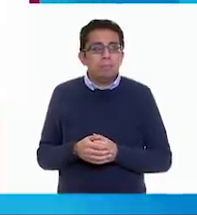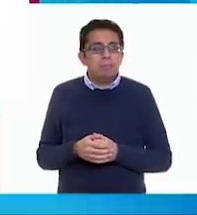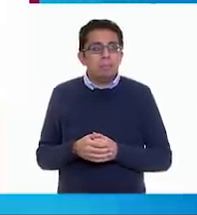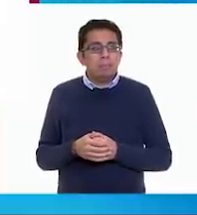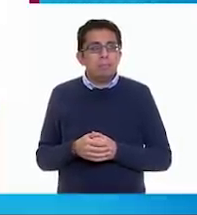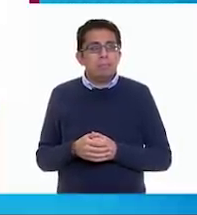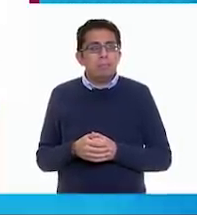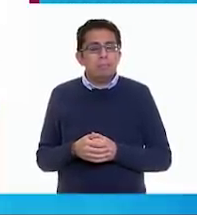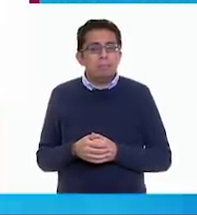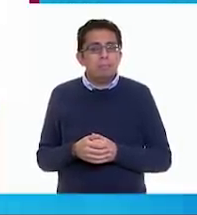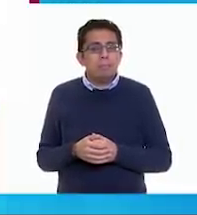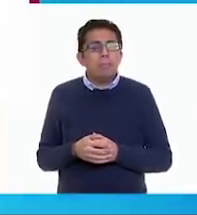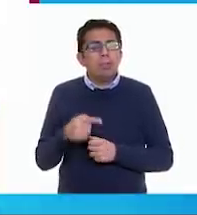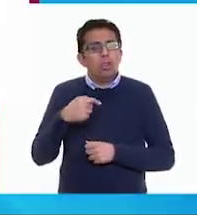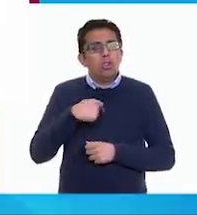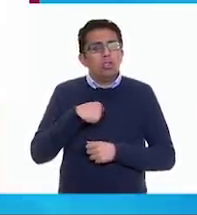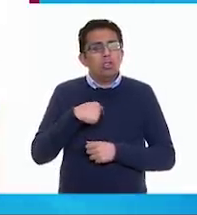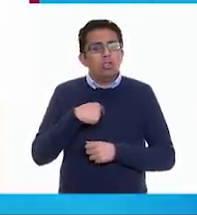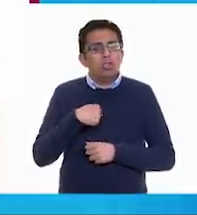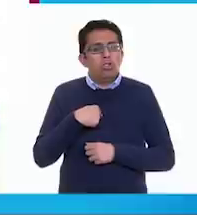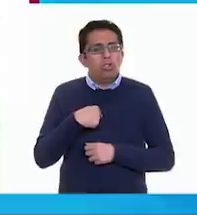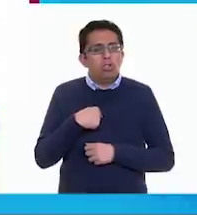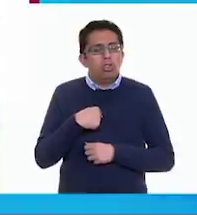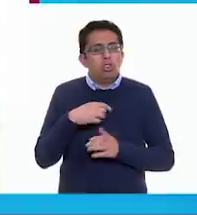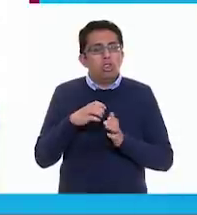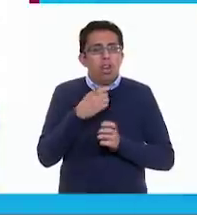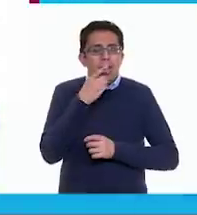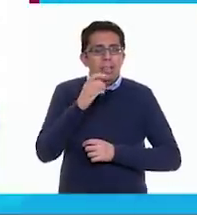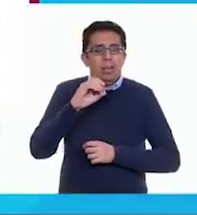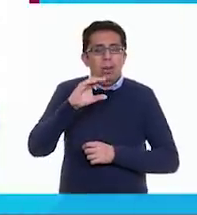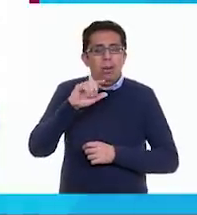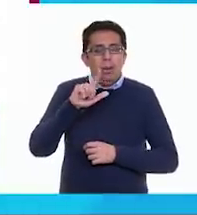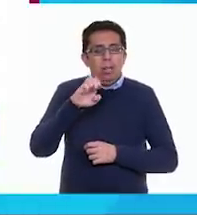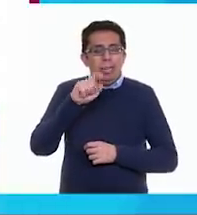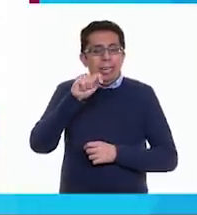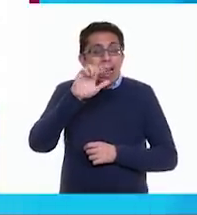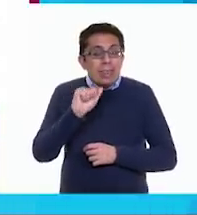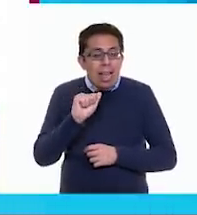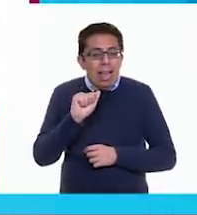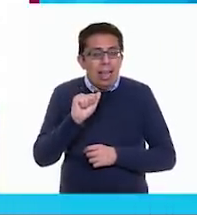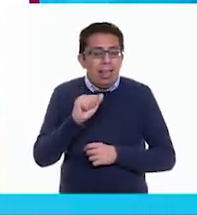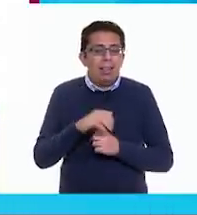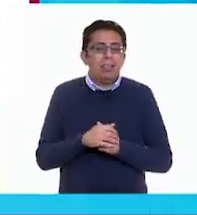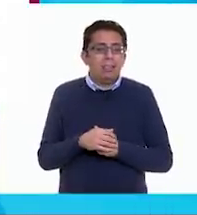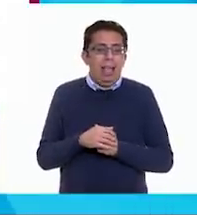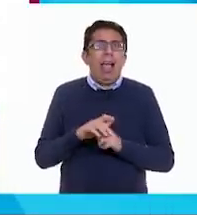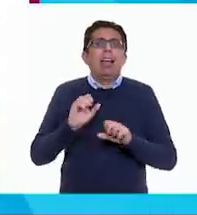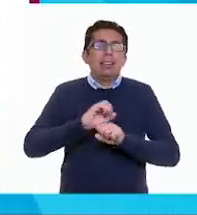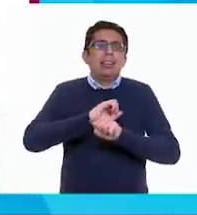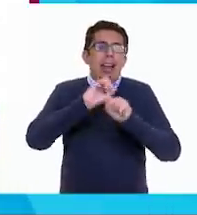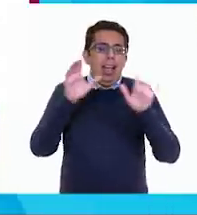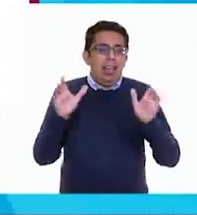Y en mi caso yo le digo cleta. Cleta. Bicicleta, claro. Cleta.